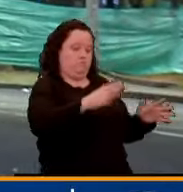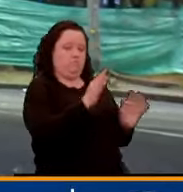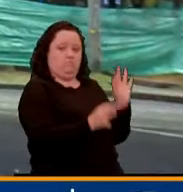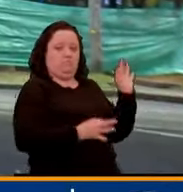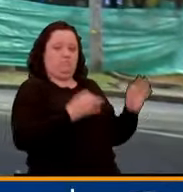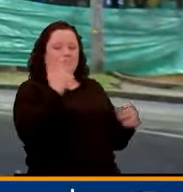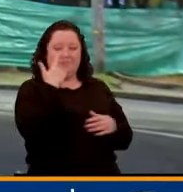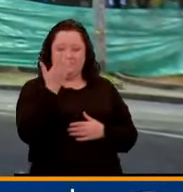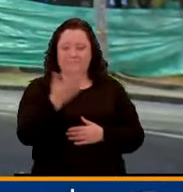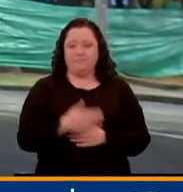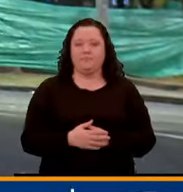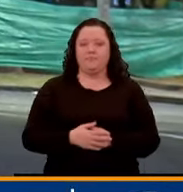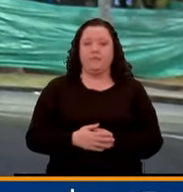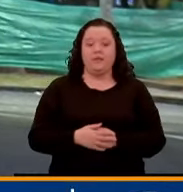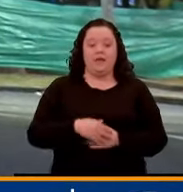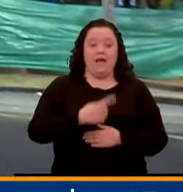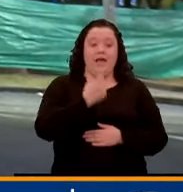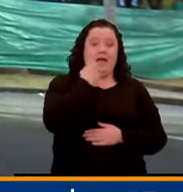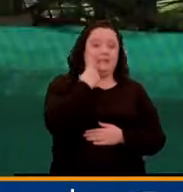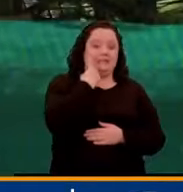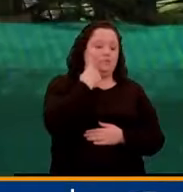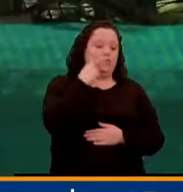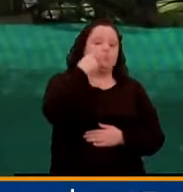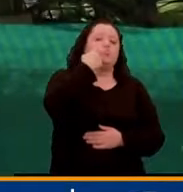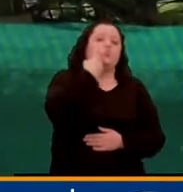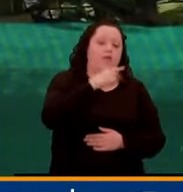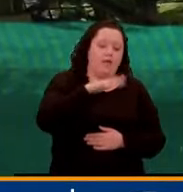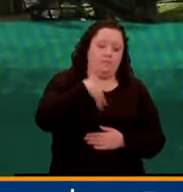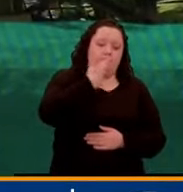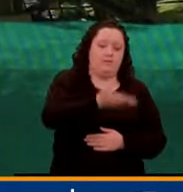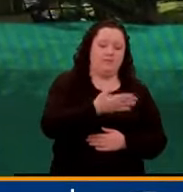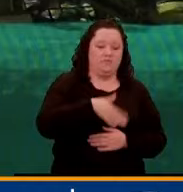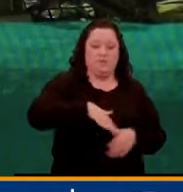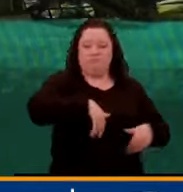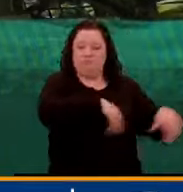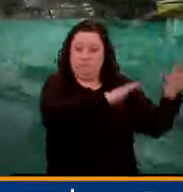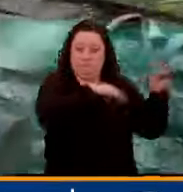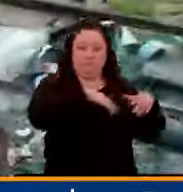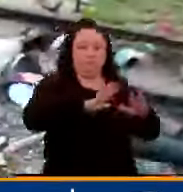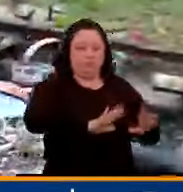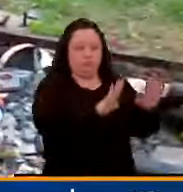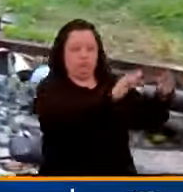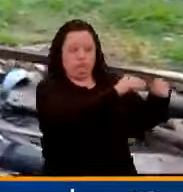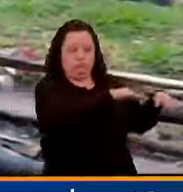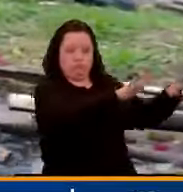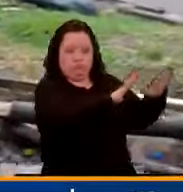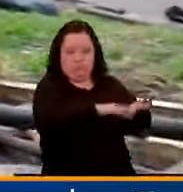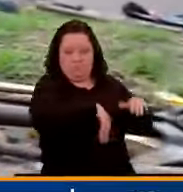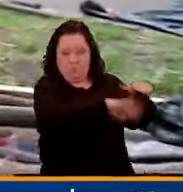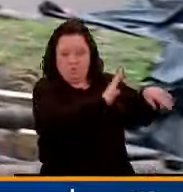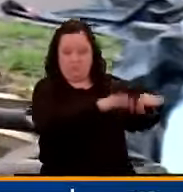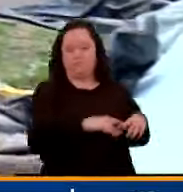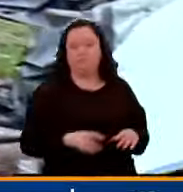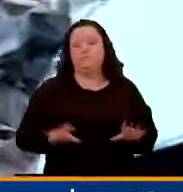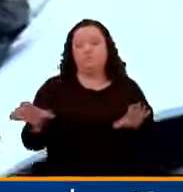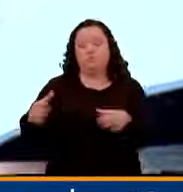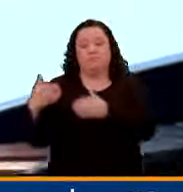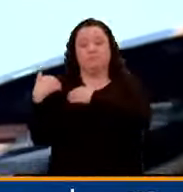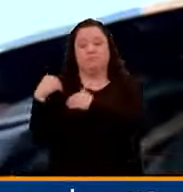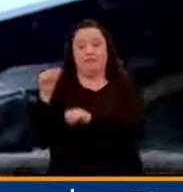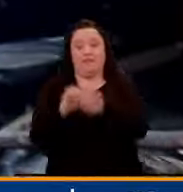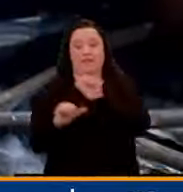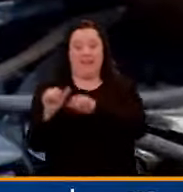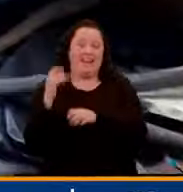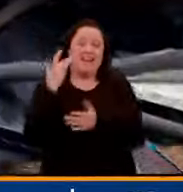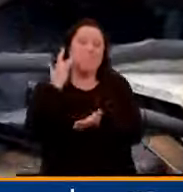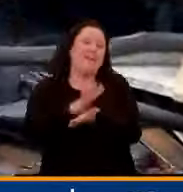Un día después que los indígenas Embera empezaron el retorno a sus territorios, los operarios de limpieza del distrito aún no habían